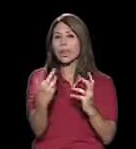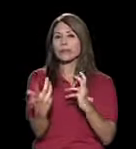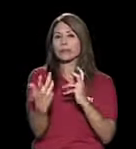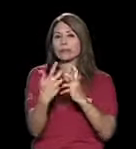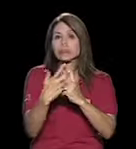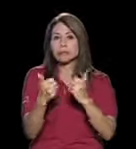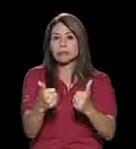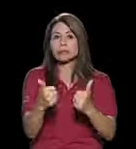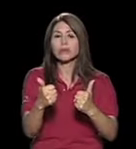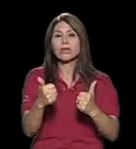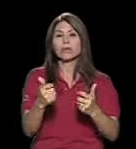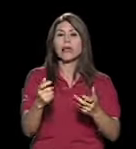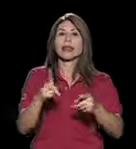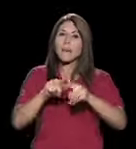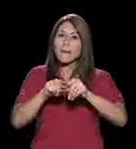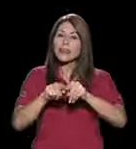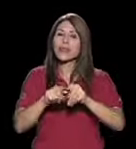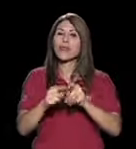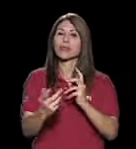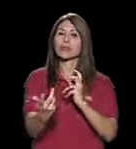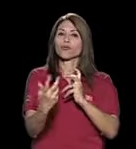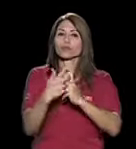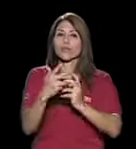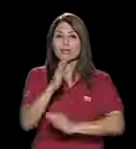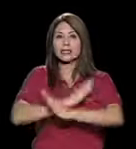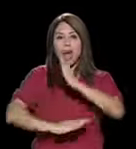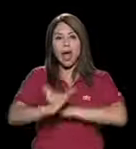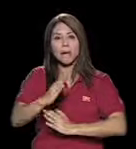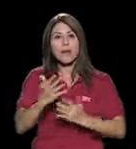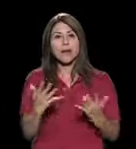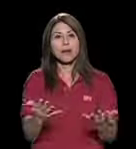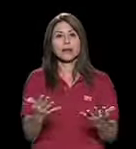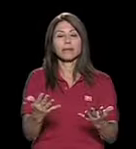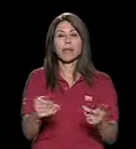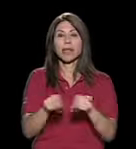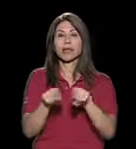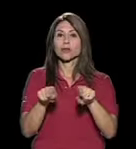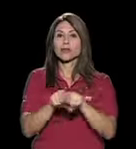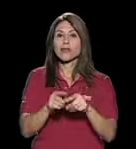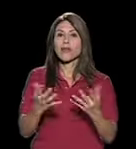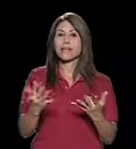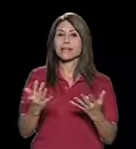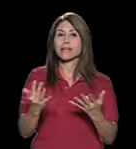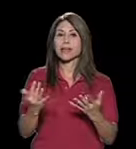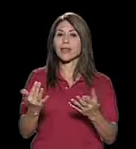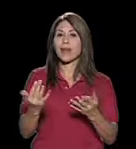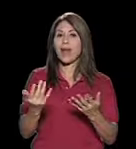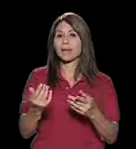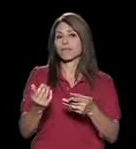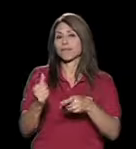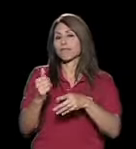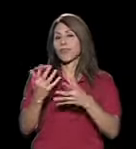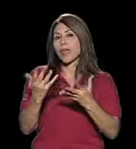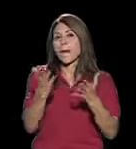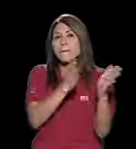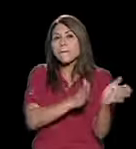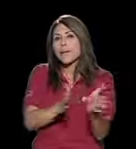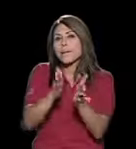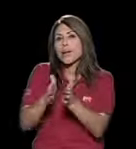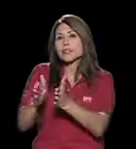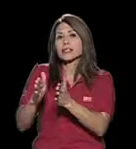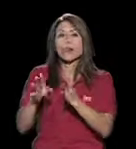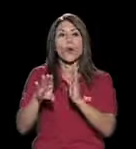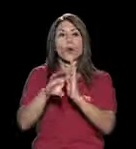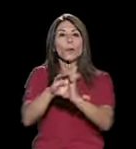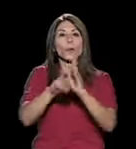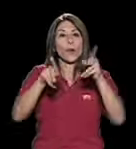se necesitan, ¿verdad? Dependiendo de algunas discapacidades que la persona pueda tener, inclusive la preparación de, qué sé yo,